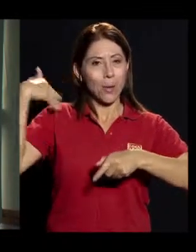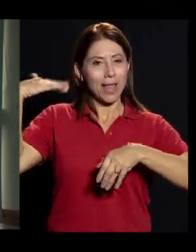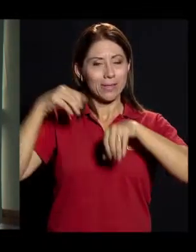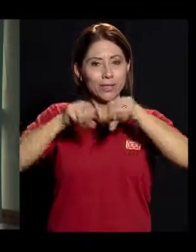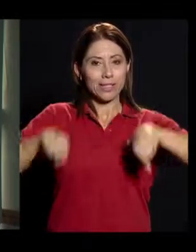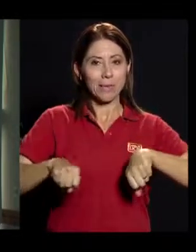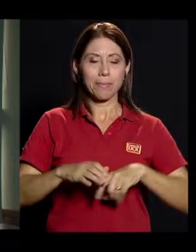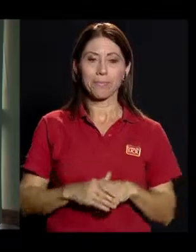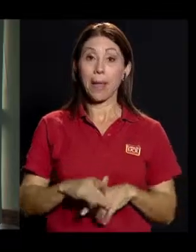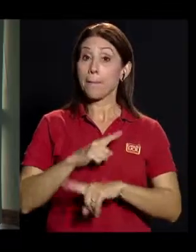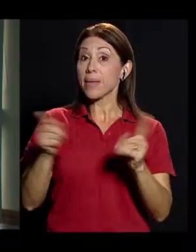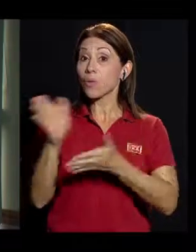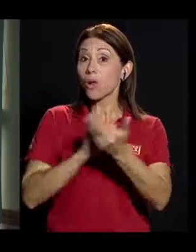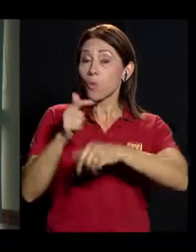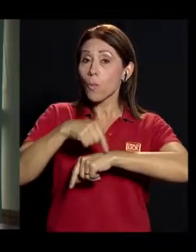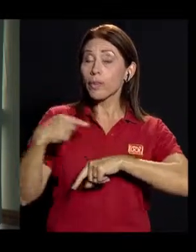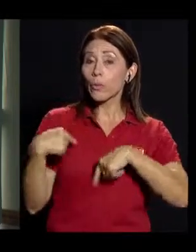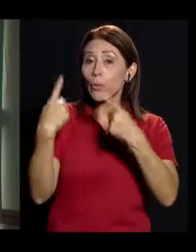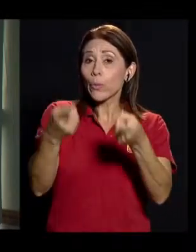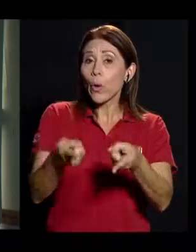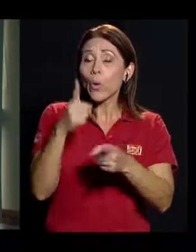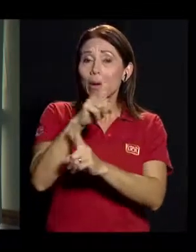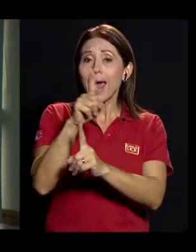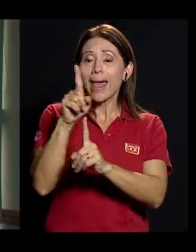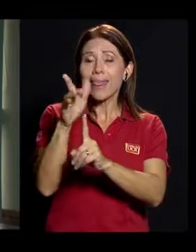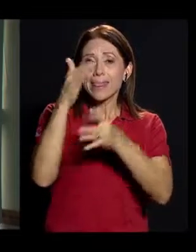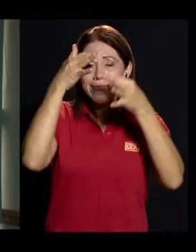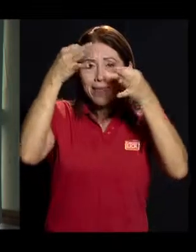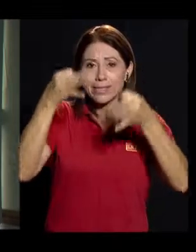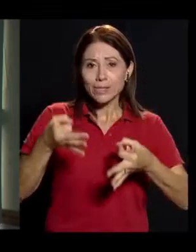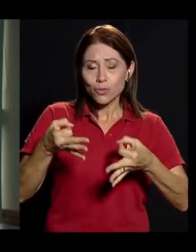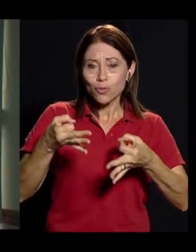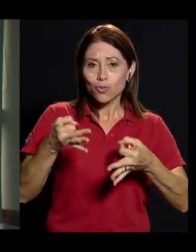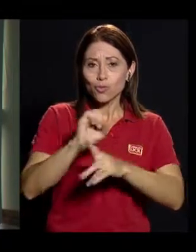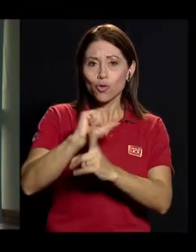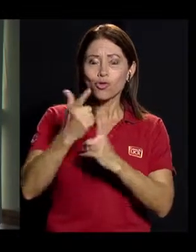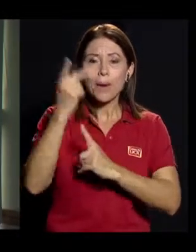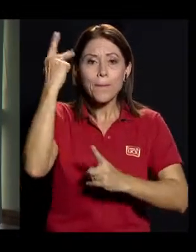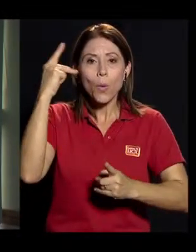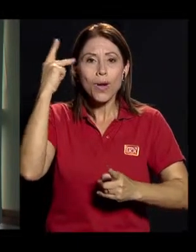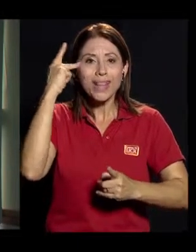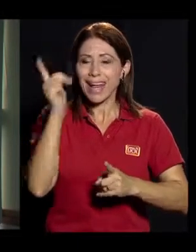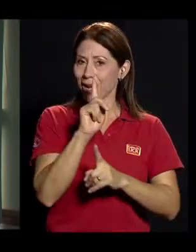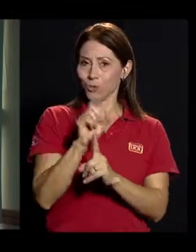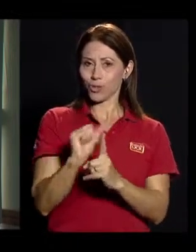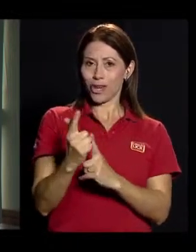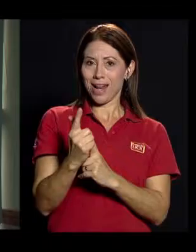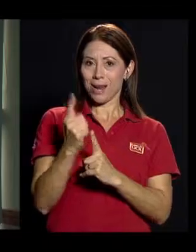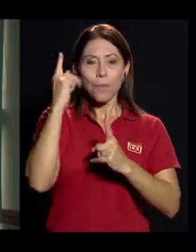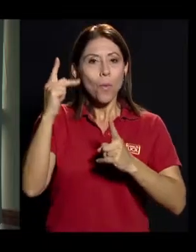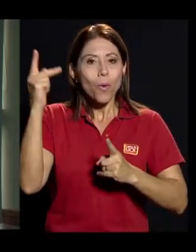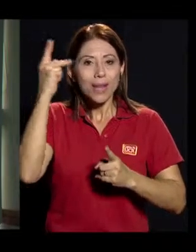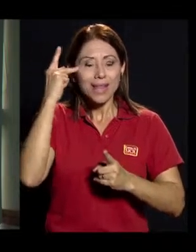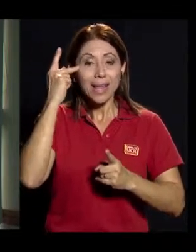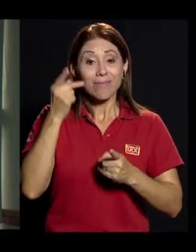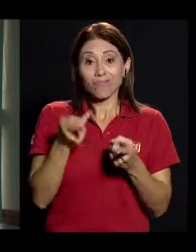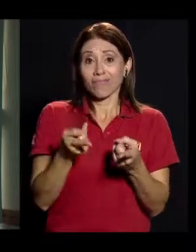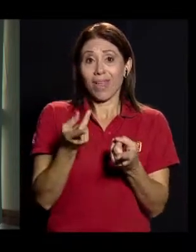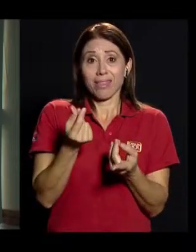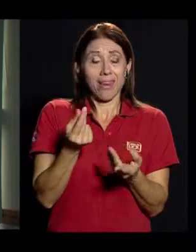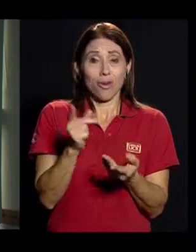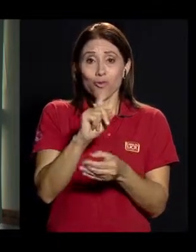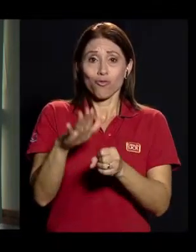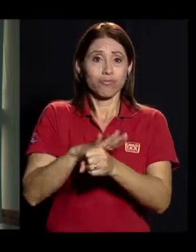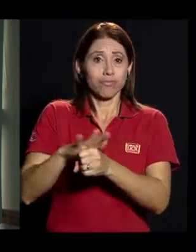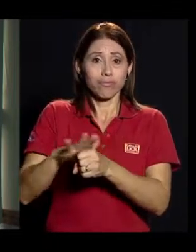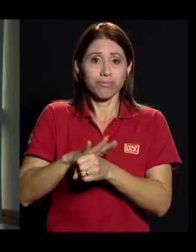vamos a tener que tomar una decisión social, política, no es una decisión legal, es una decisión política de que simplemente el dinero no va a rendir,